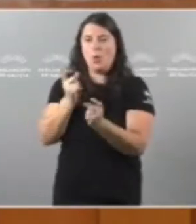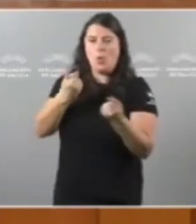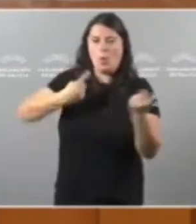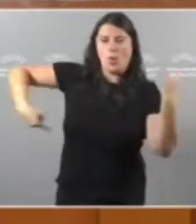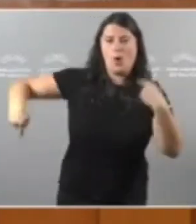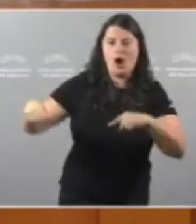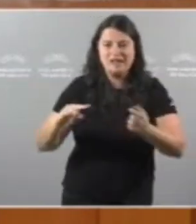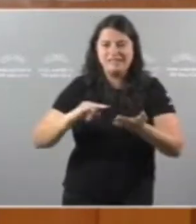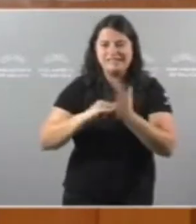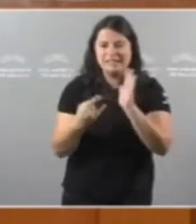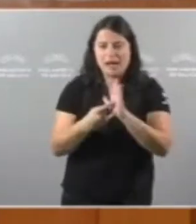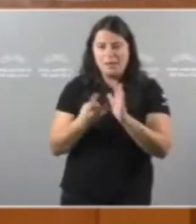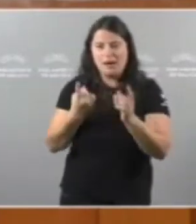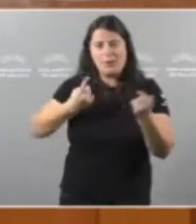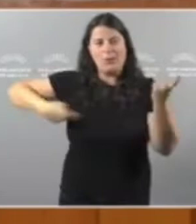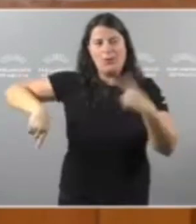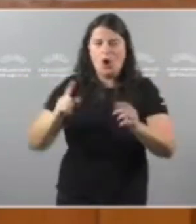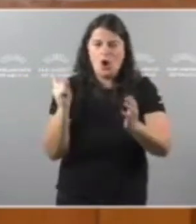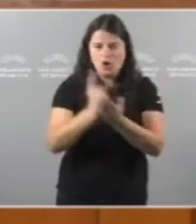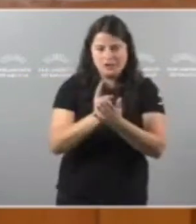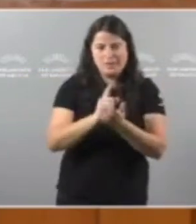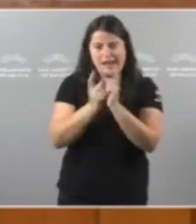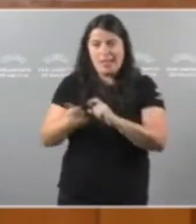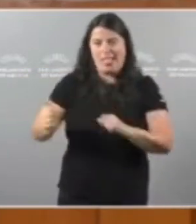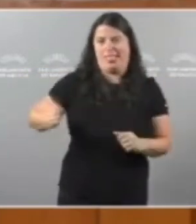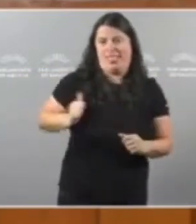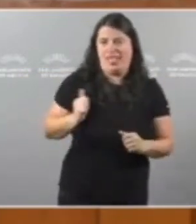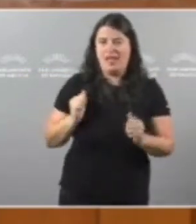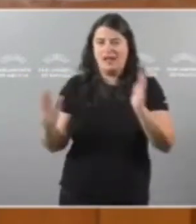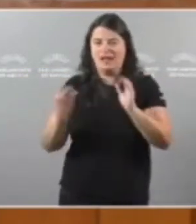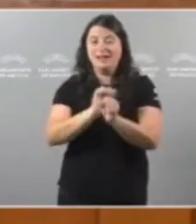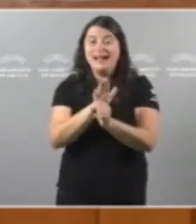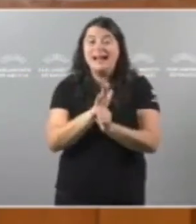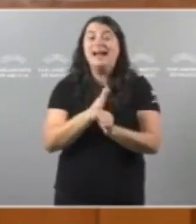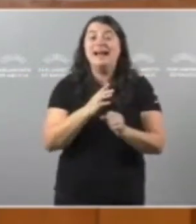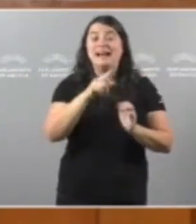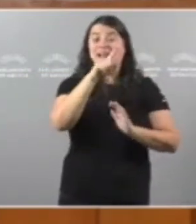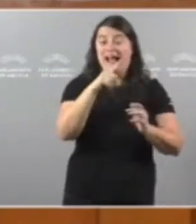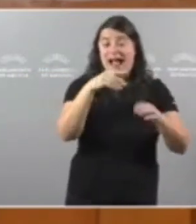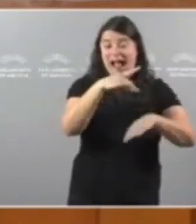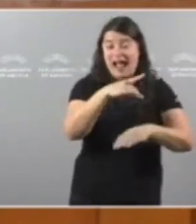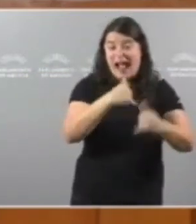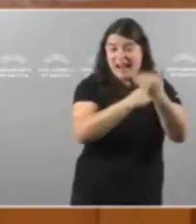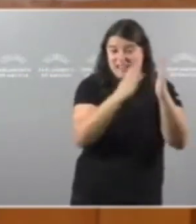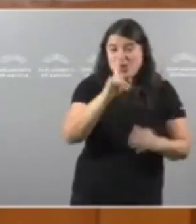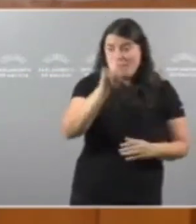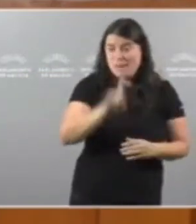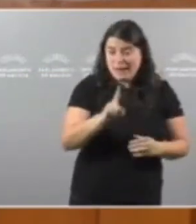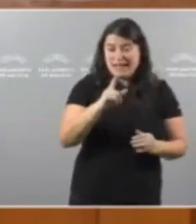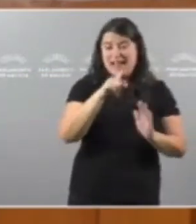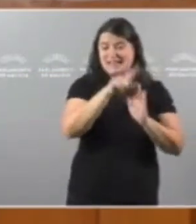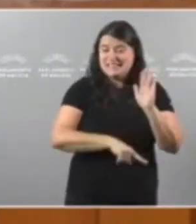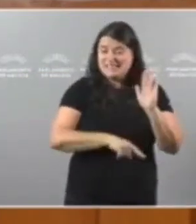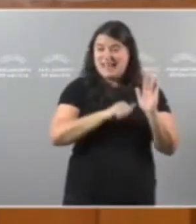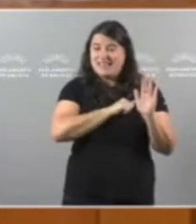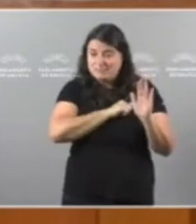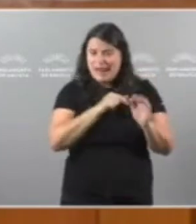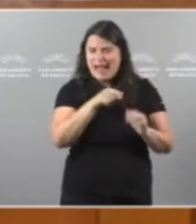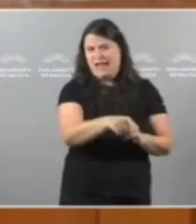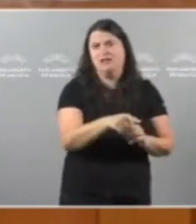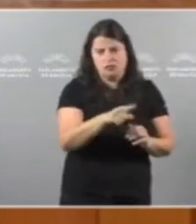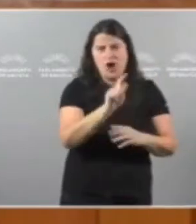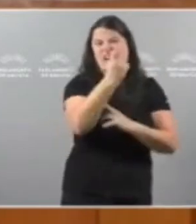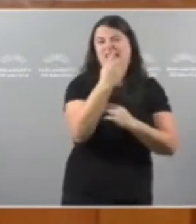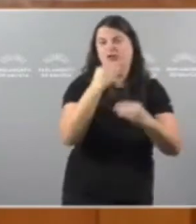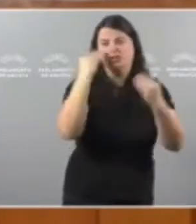ao sistema sanitario E isto, ter listas de espera en primaria, sí que un récord histórico E agora o Partido